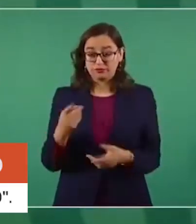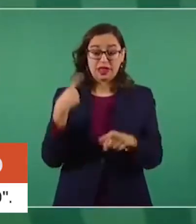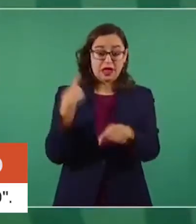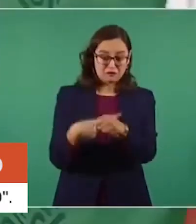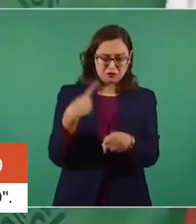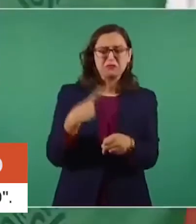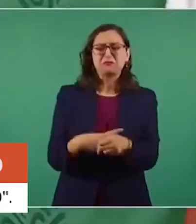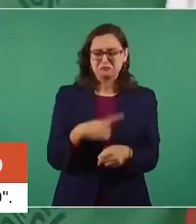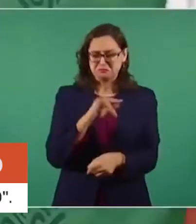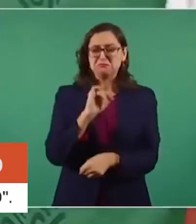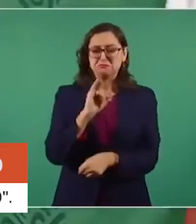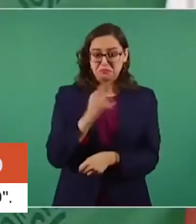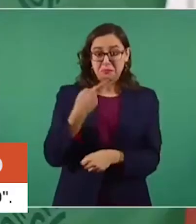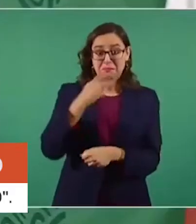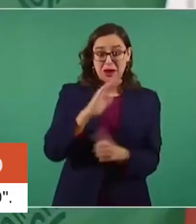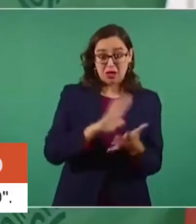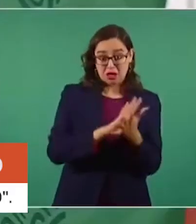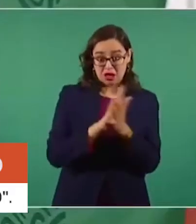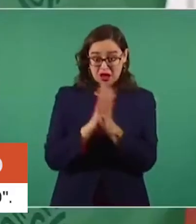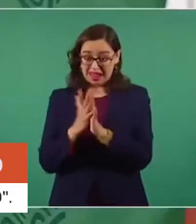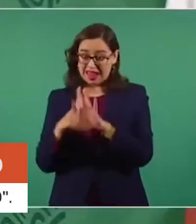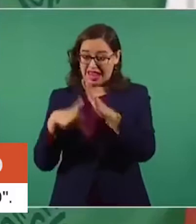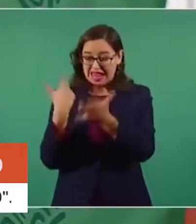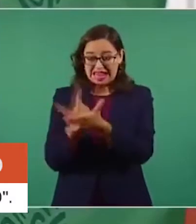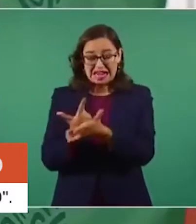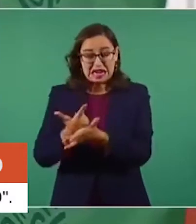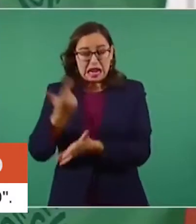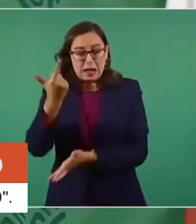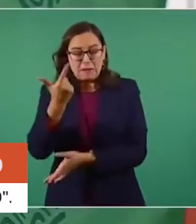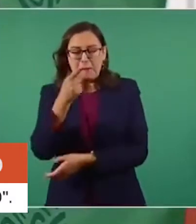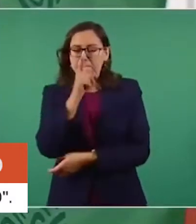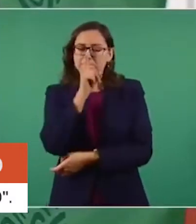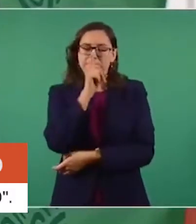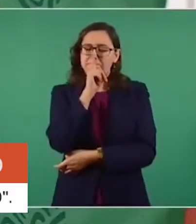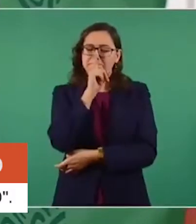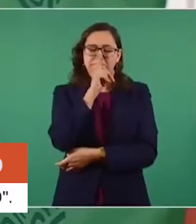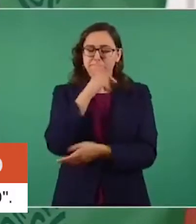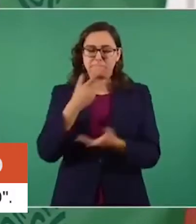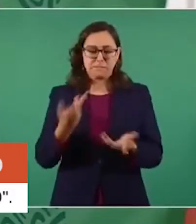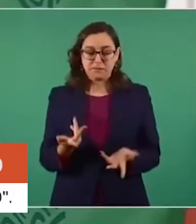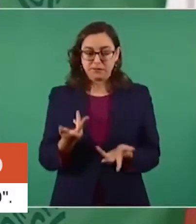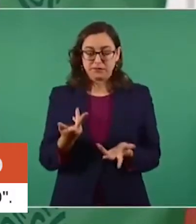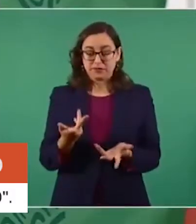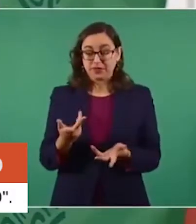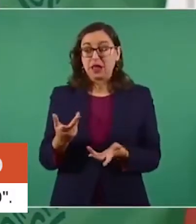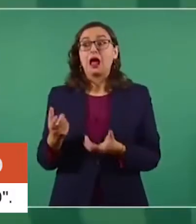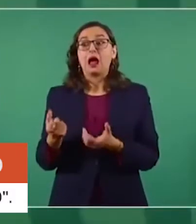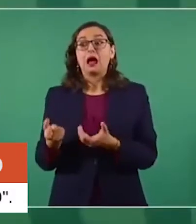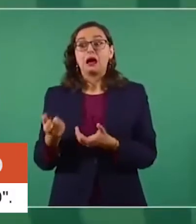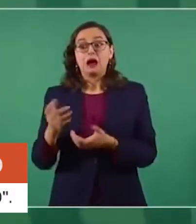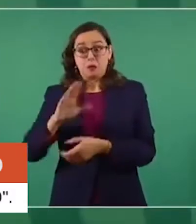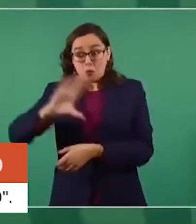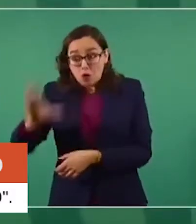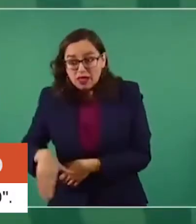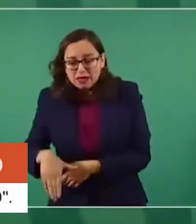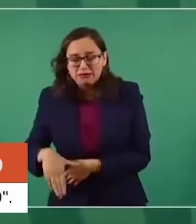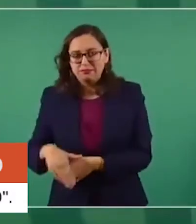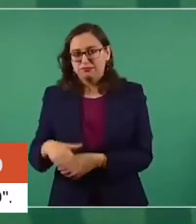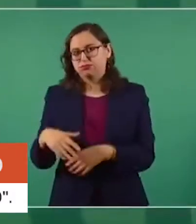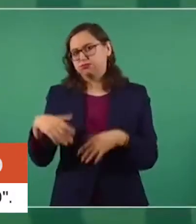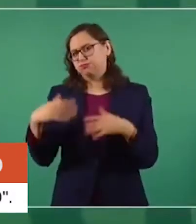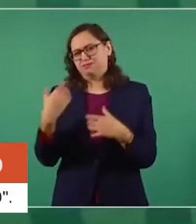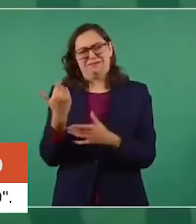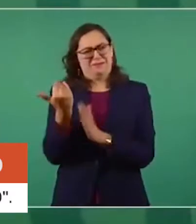de morir por COVID. No hay duda alguna que cada caso en particular, cada persona que